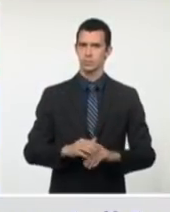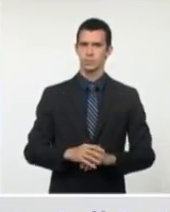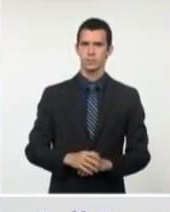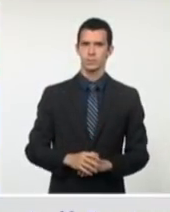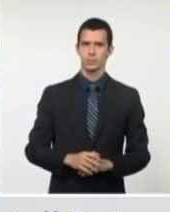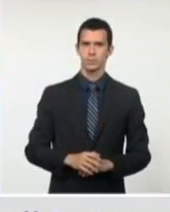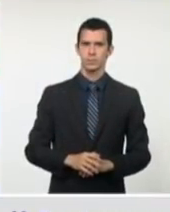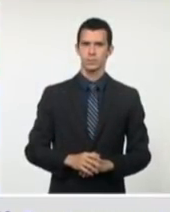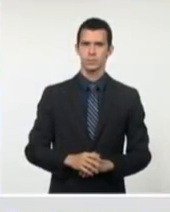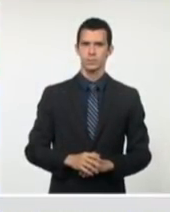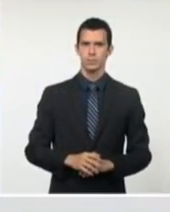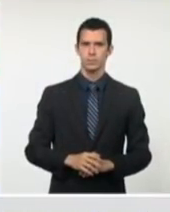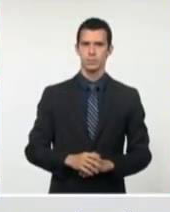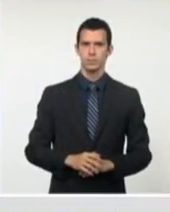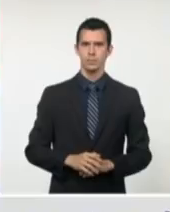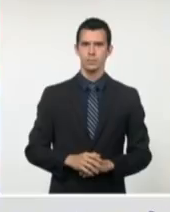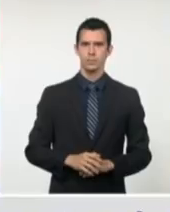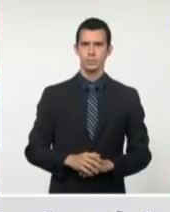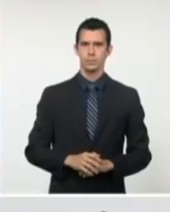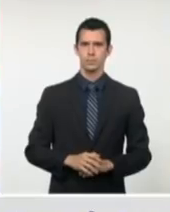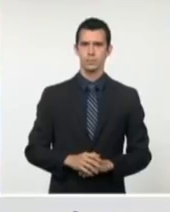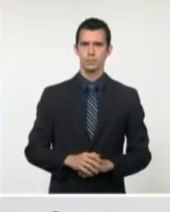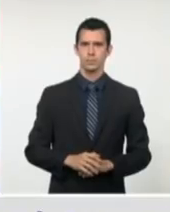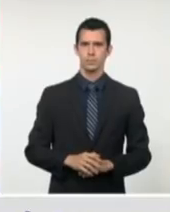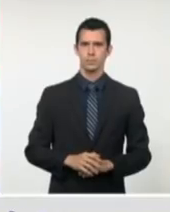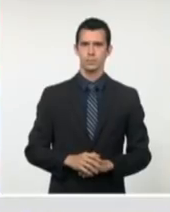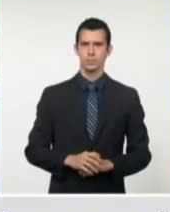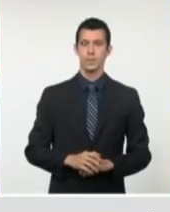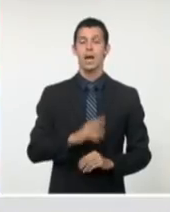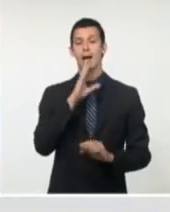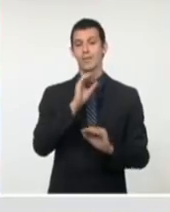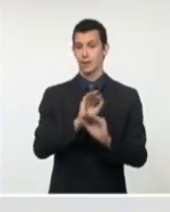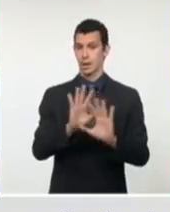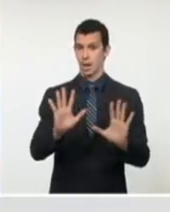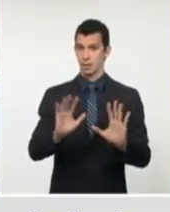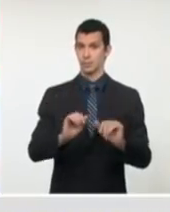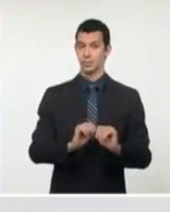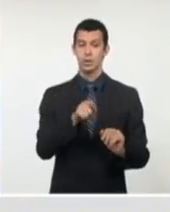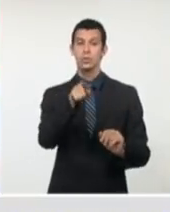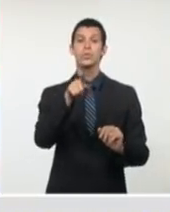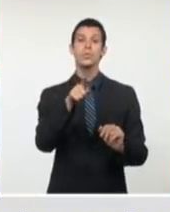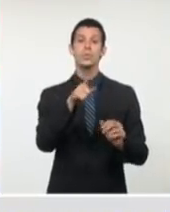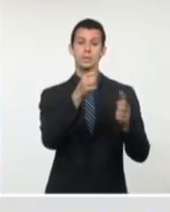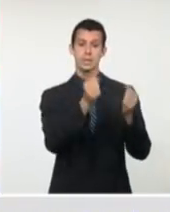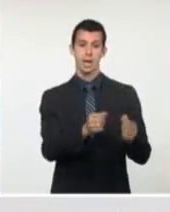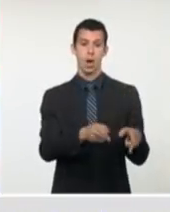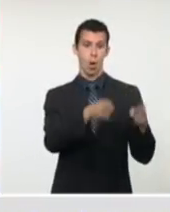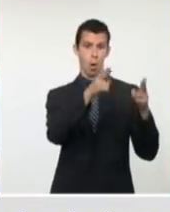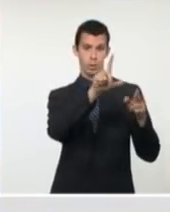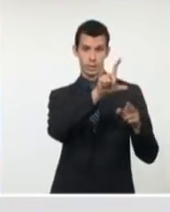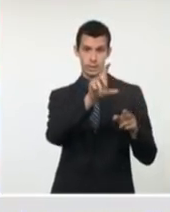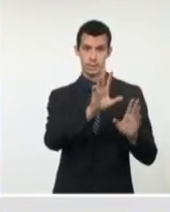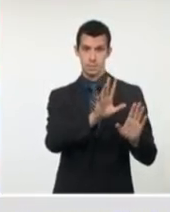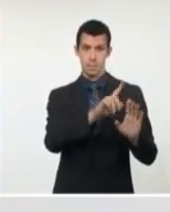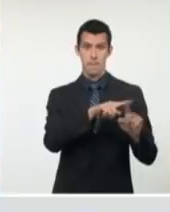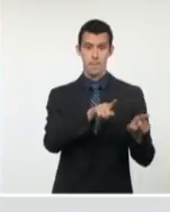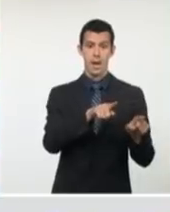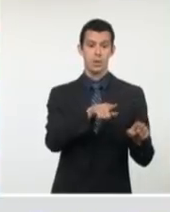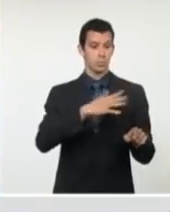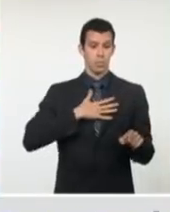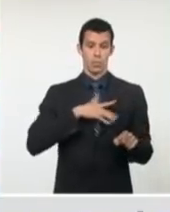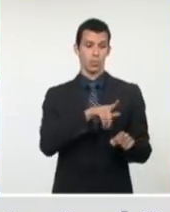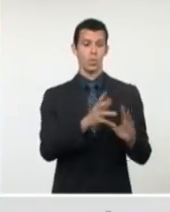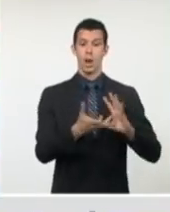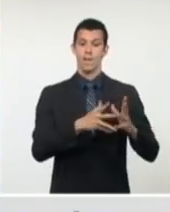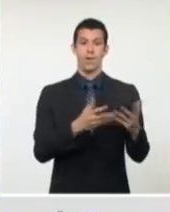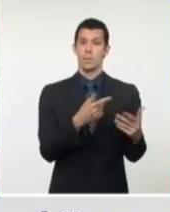provincia de residencia, desde la instalación donde realice el aislamiento, deberá ser asumida por cada viajero en